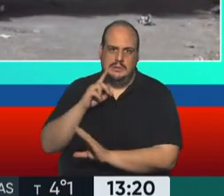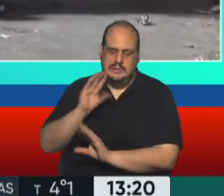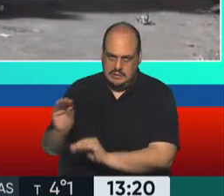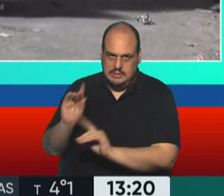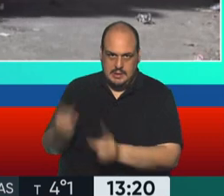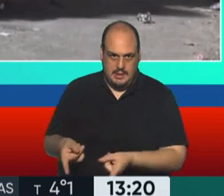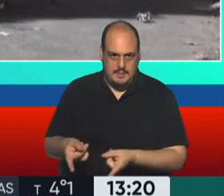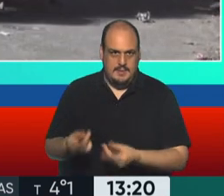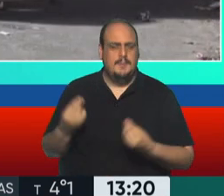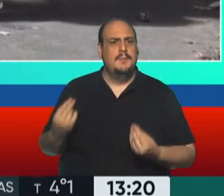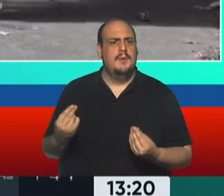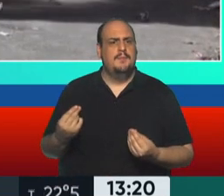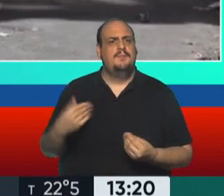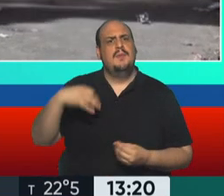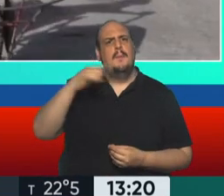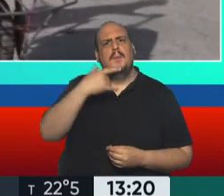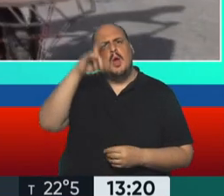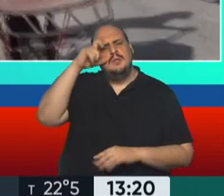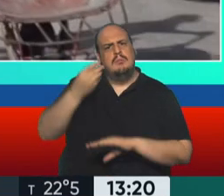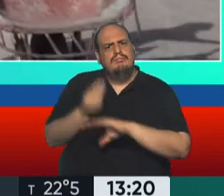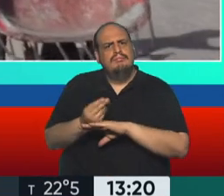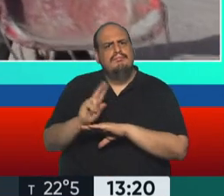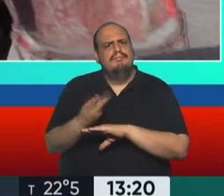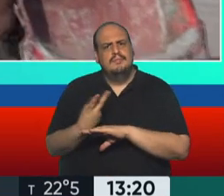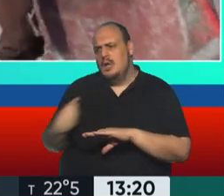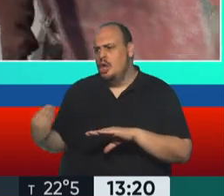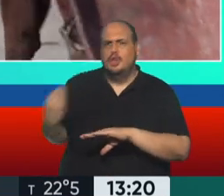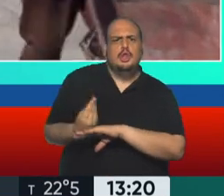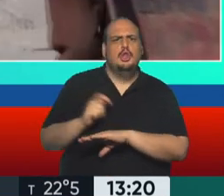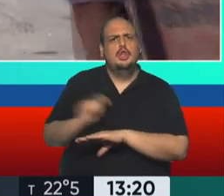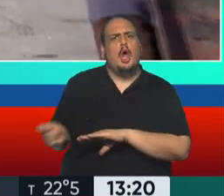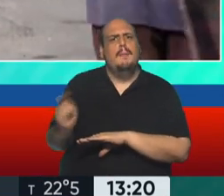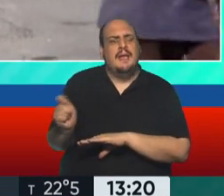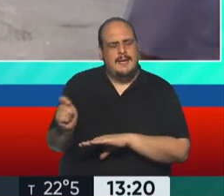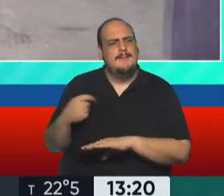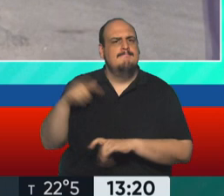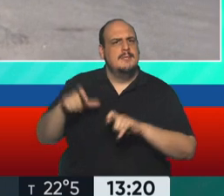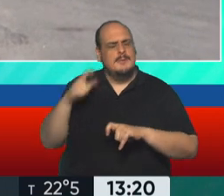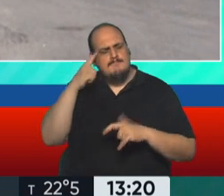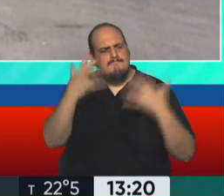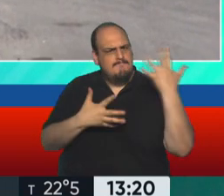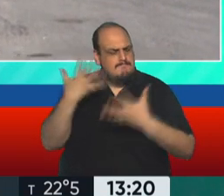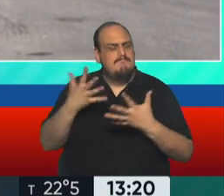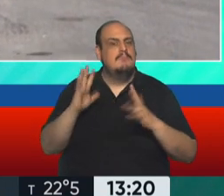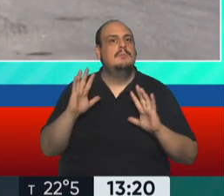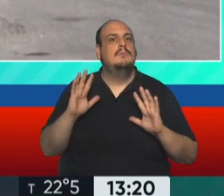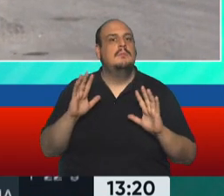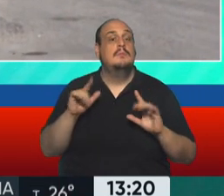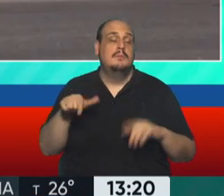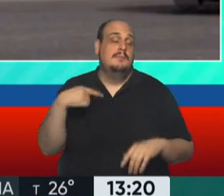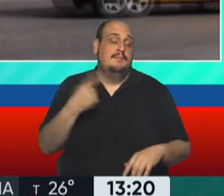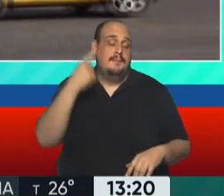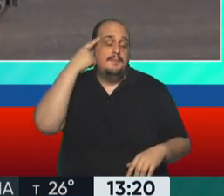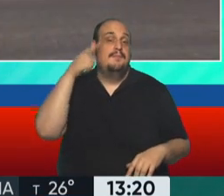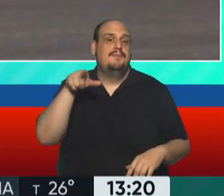la pregunta era quién iba a ocupar ese vacío de poder que dejaba él. Y bueno, uno podría intuir que esta persona,